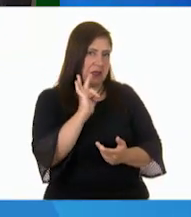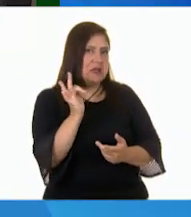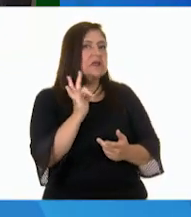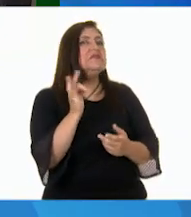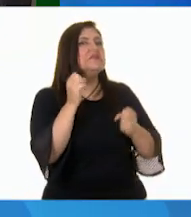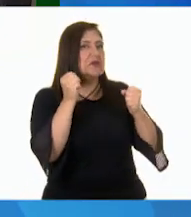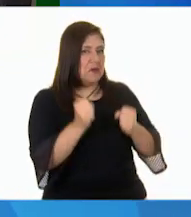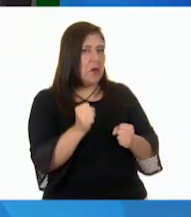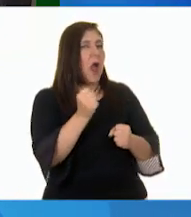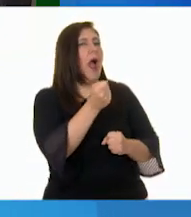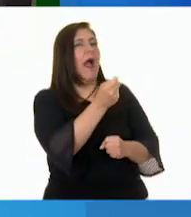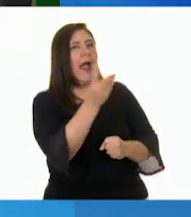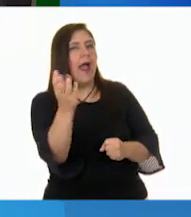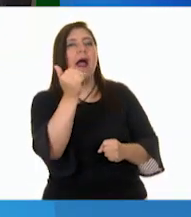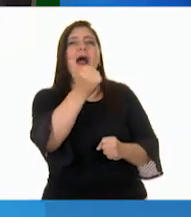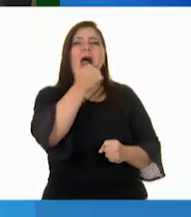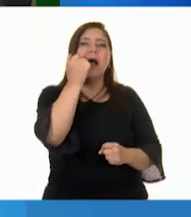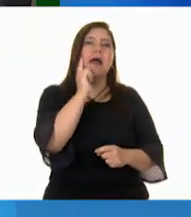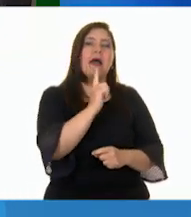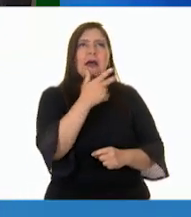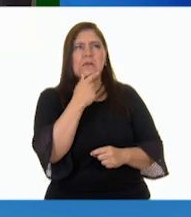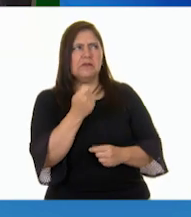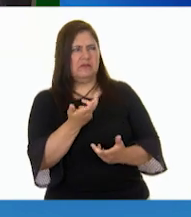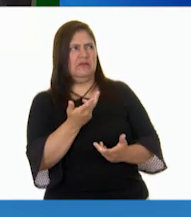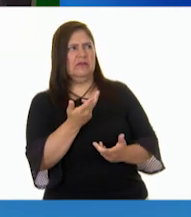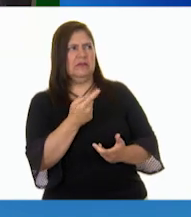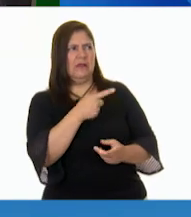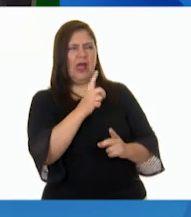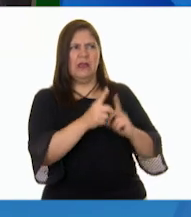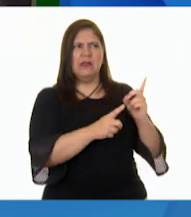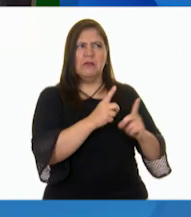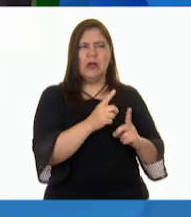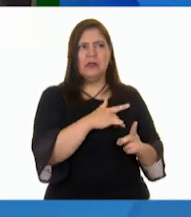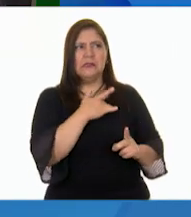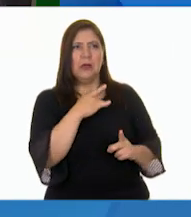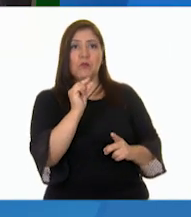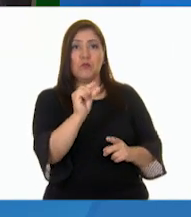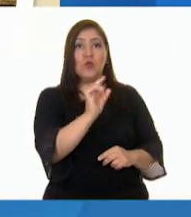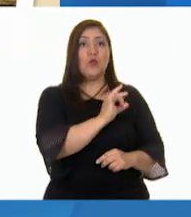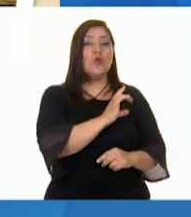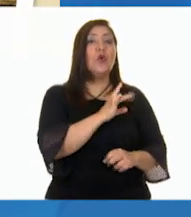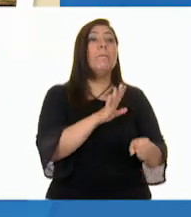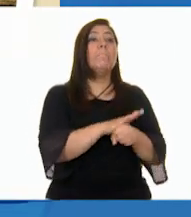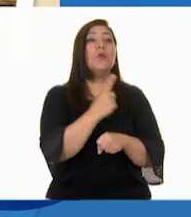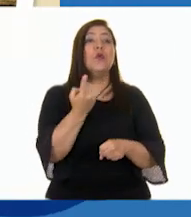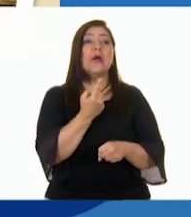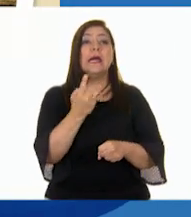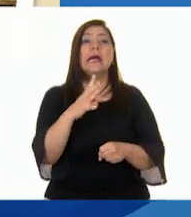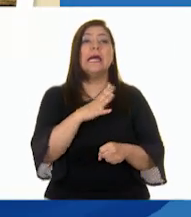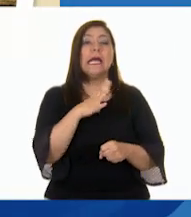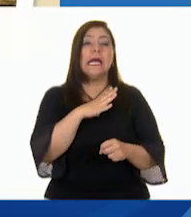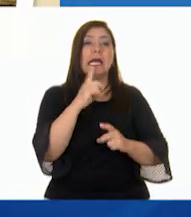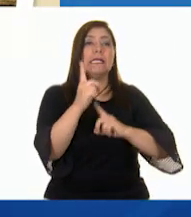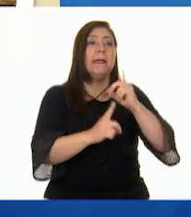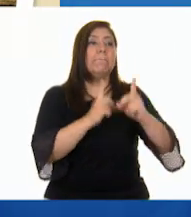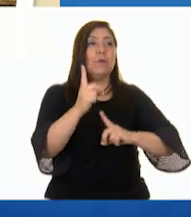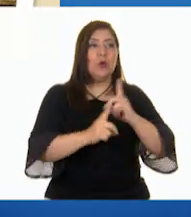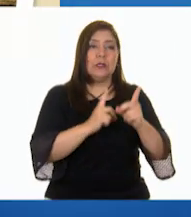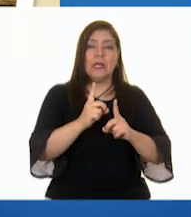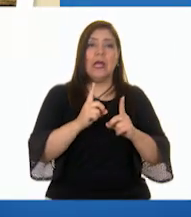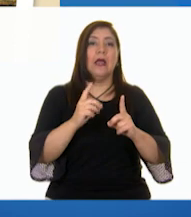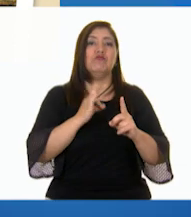algunos de nuestros alumnos y alumnas les causará un poco de temor ya que es un deporte de contacto,